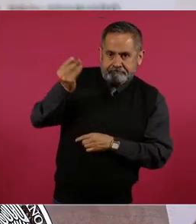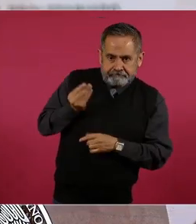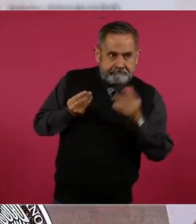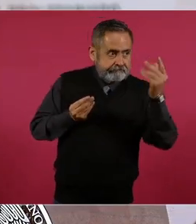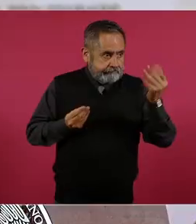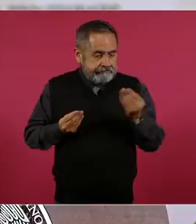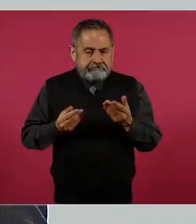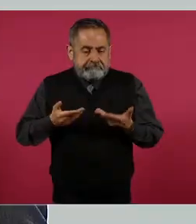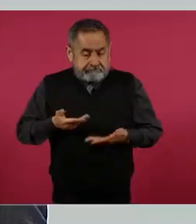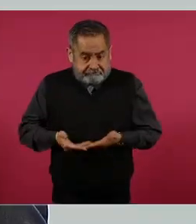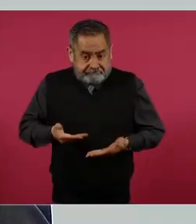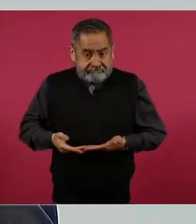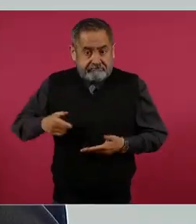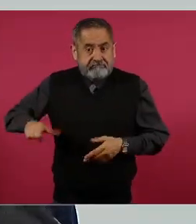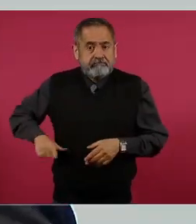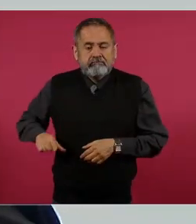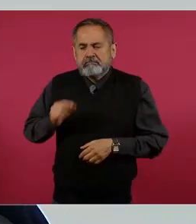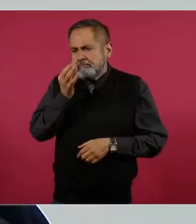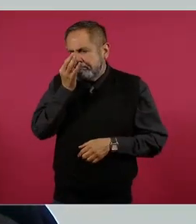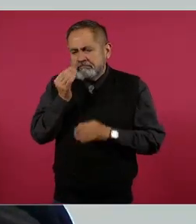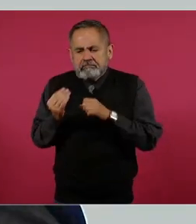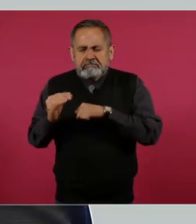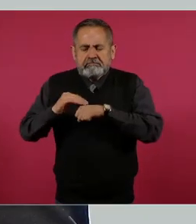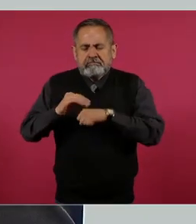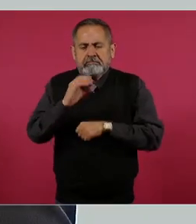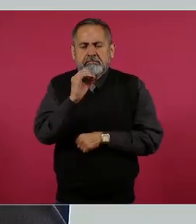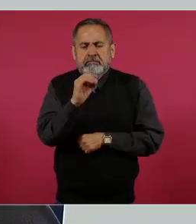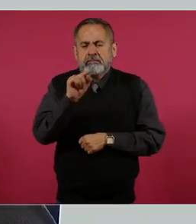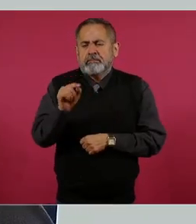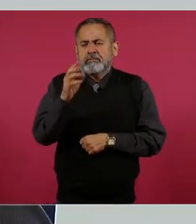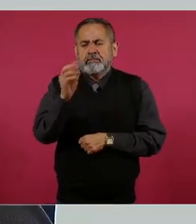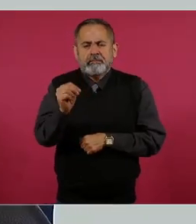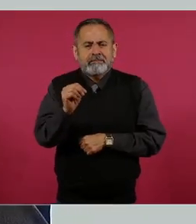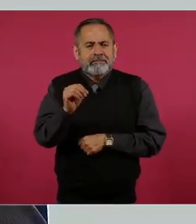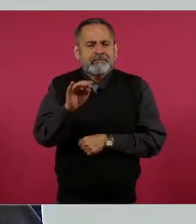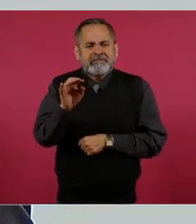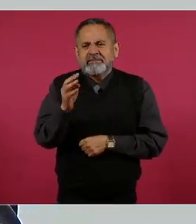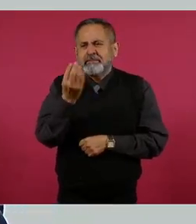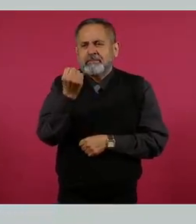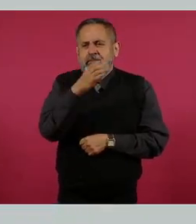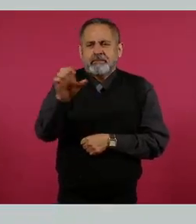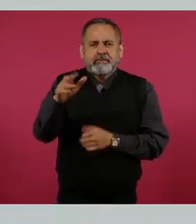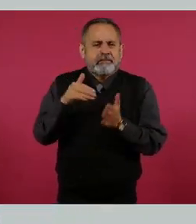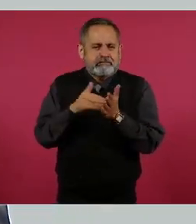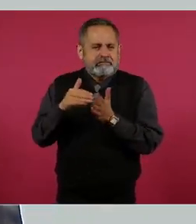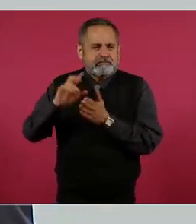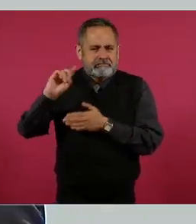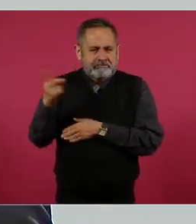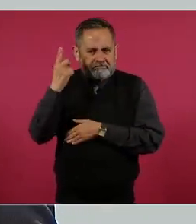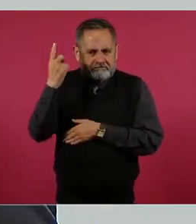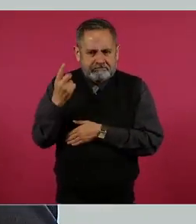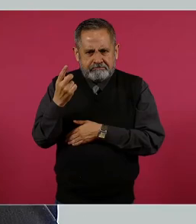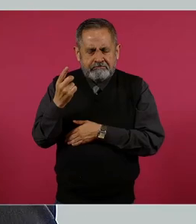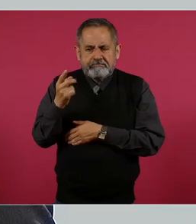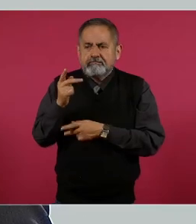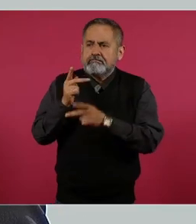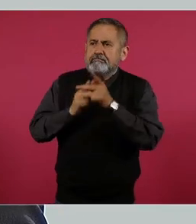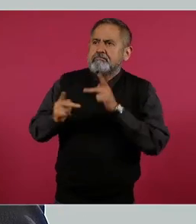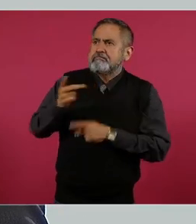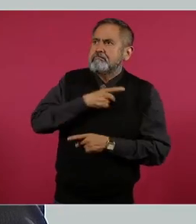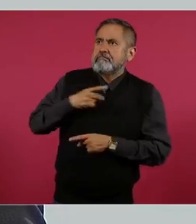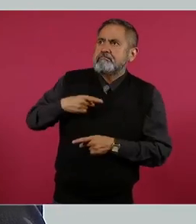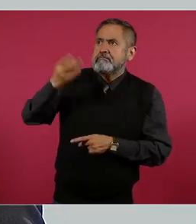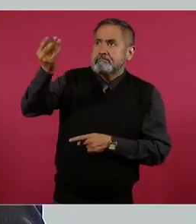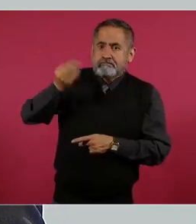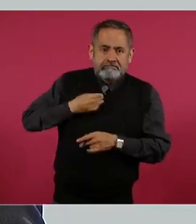administración sólo incrementó en 0.9 billones de dólares, es decir, 900 millones de dólares el endeudamiento neto